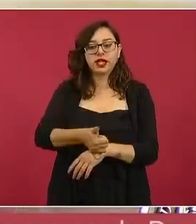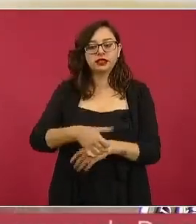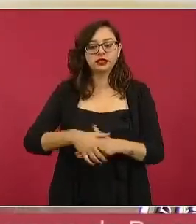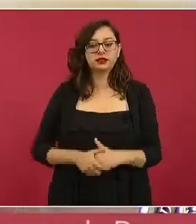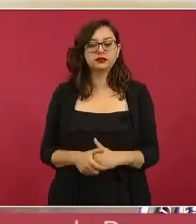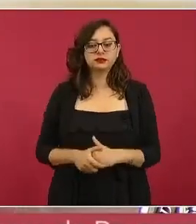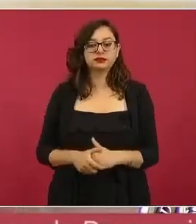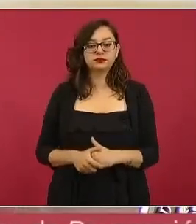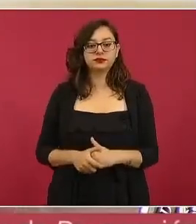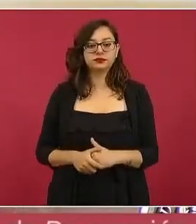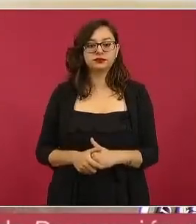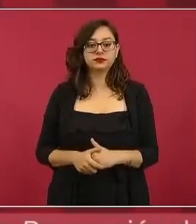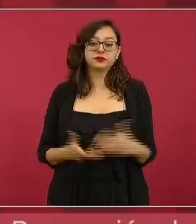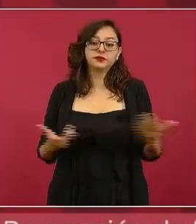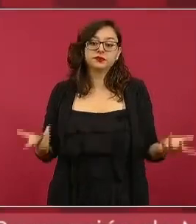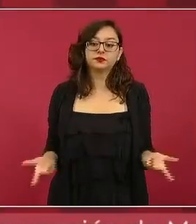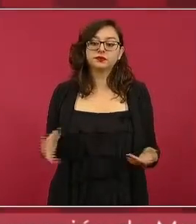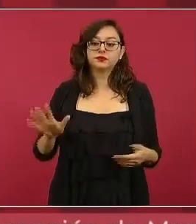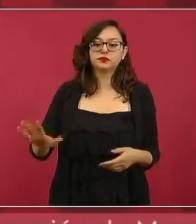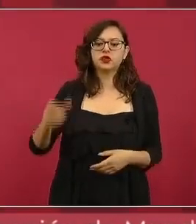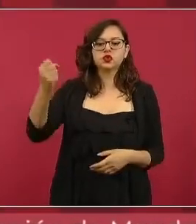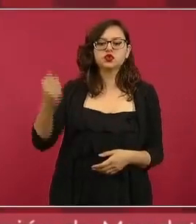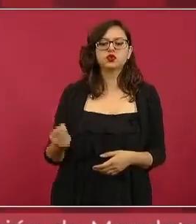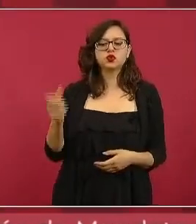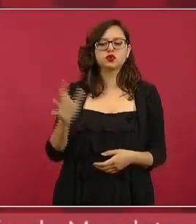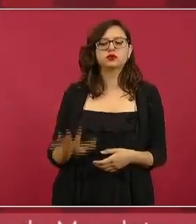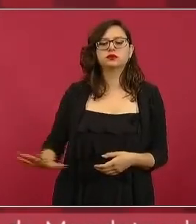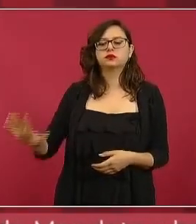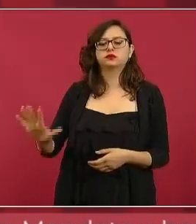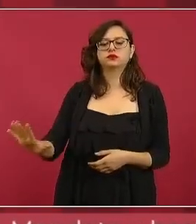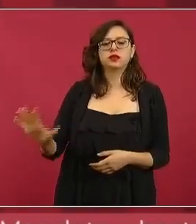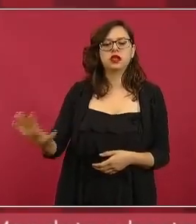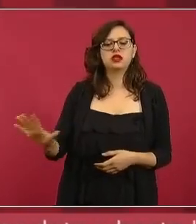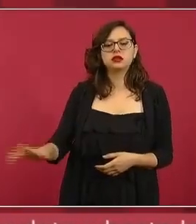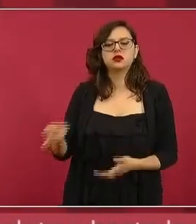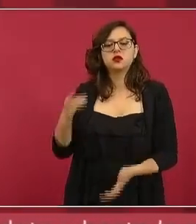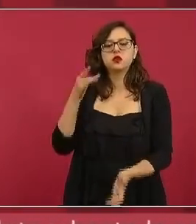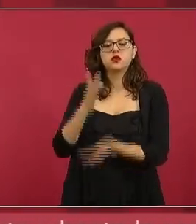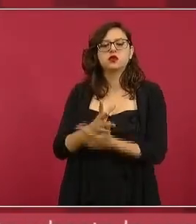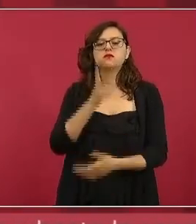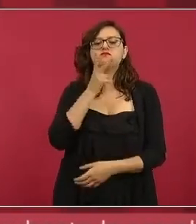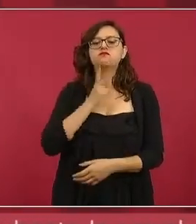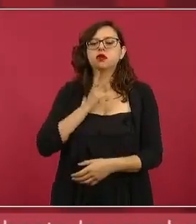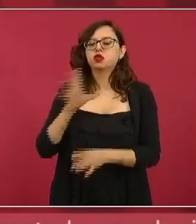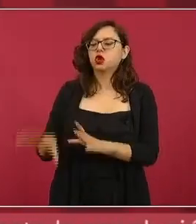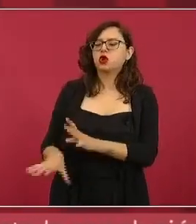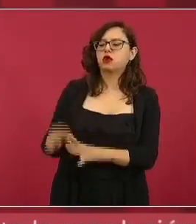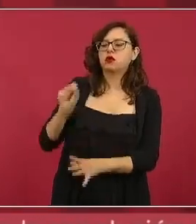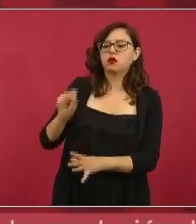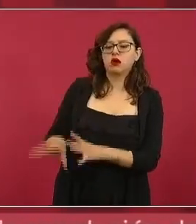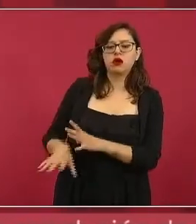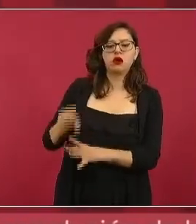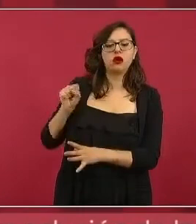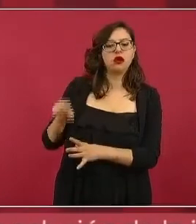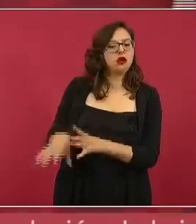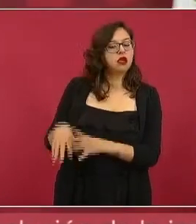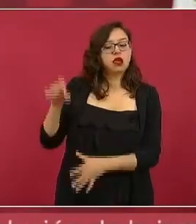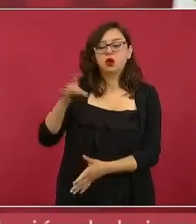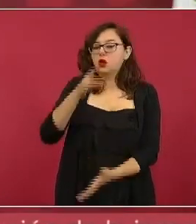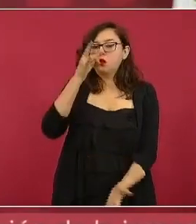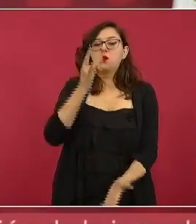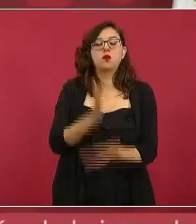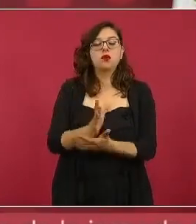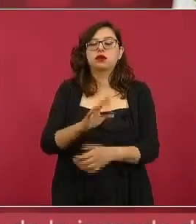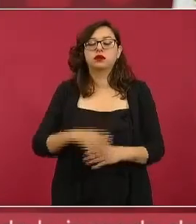tenían reservado para extraer petróleo para sacarle la riqueza